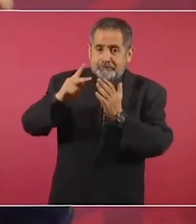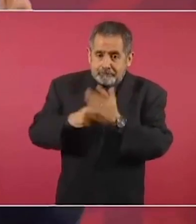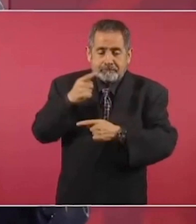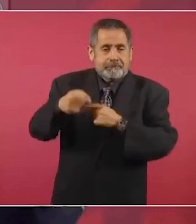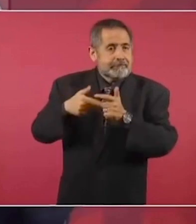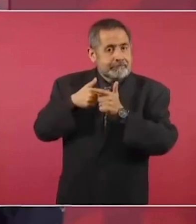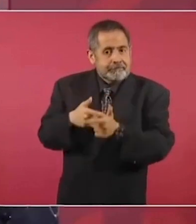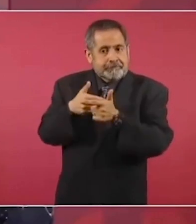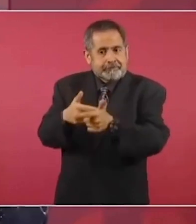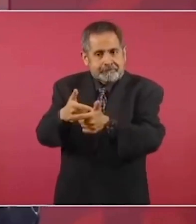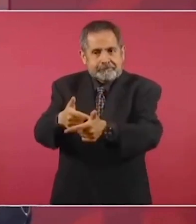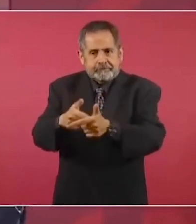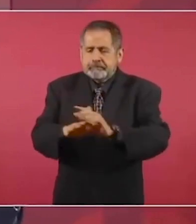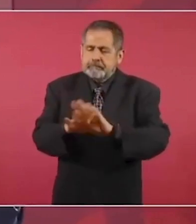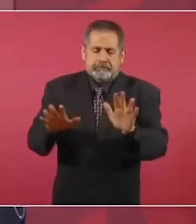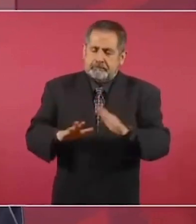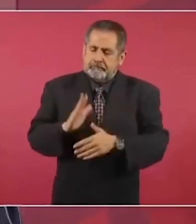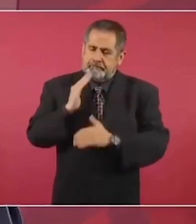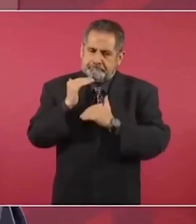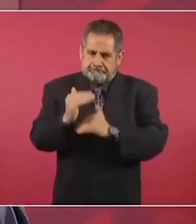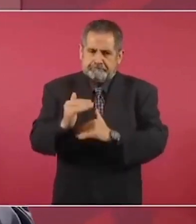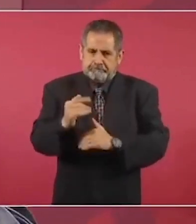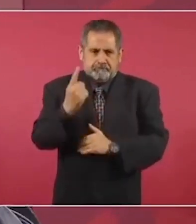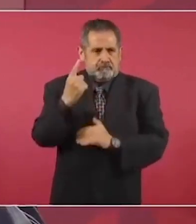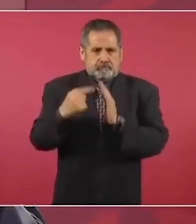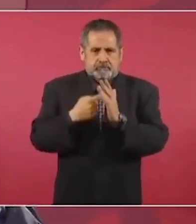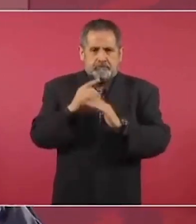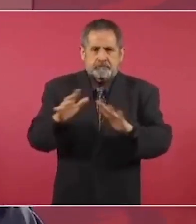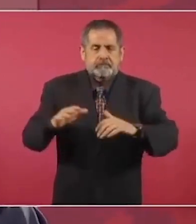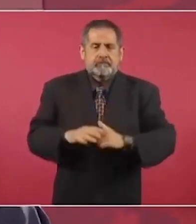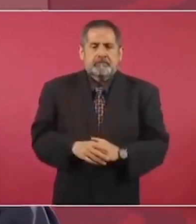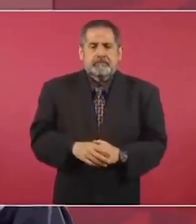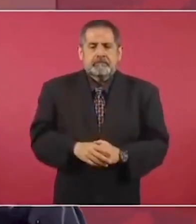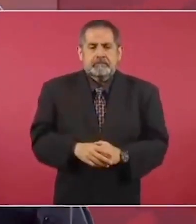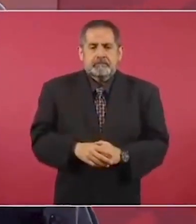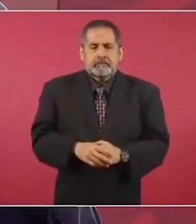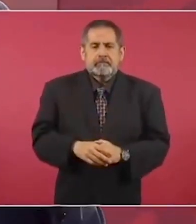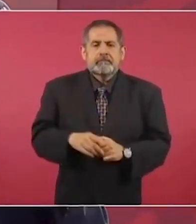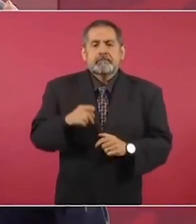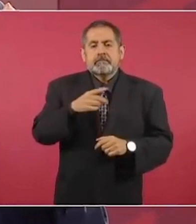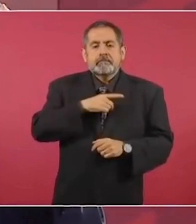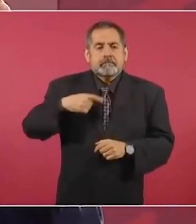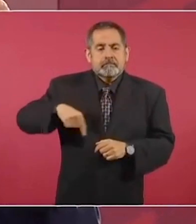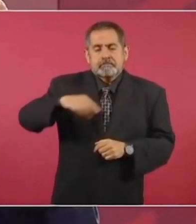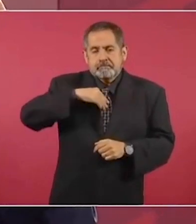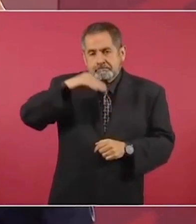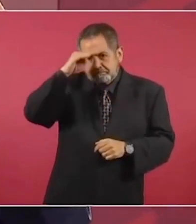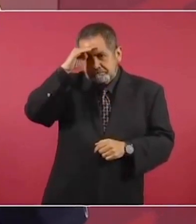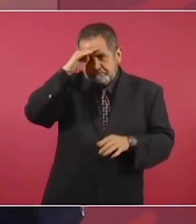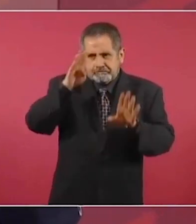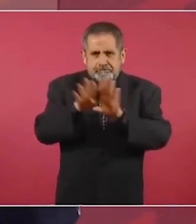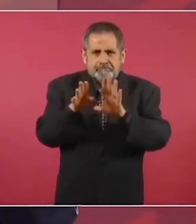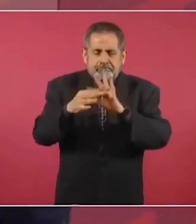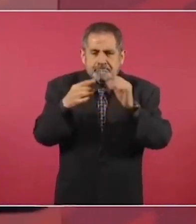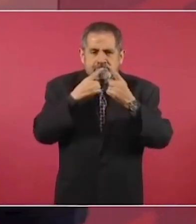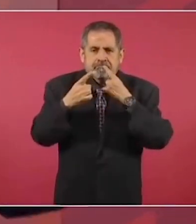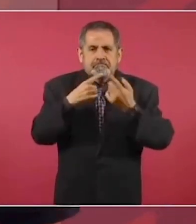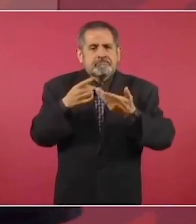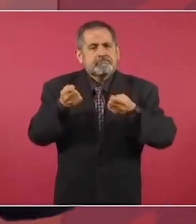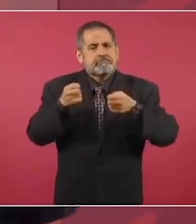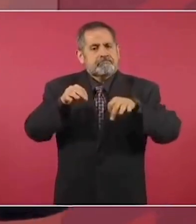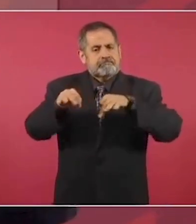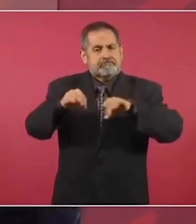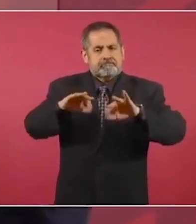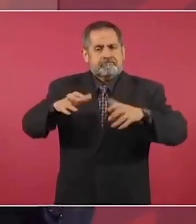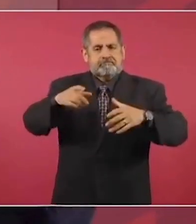Entonces, hay que pensar en trabajar